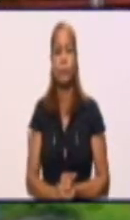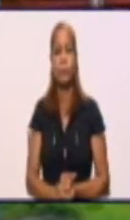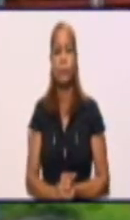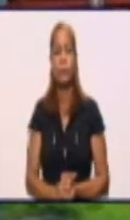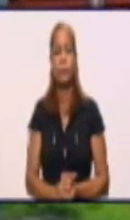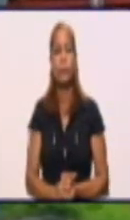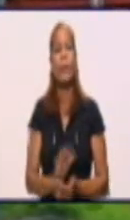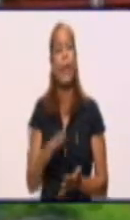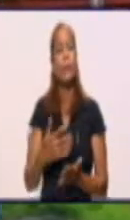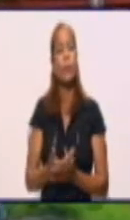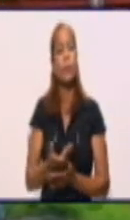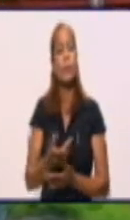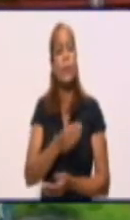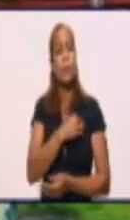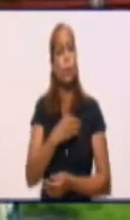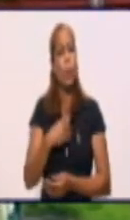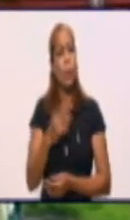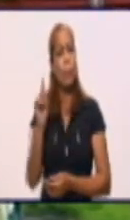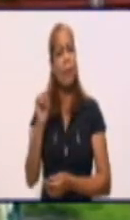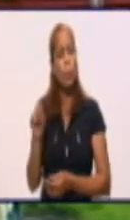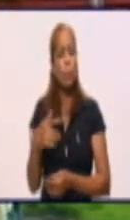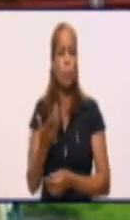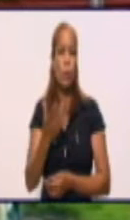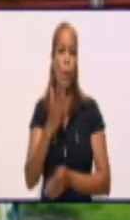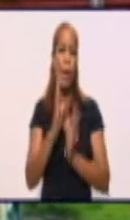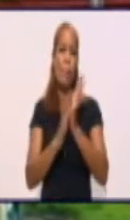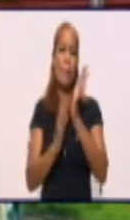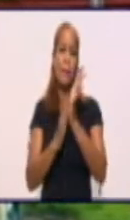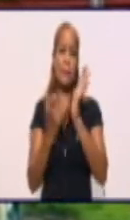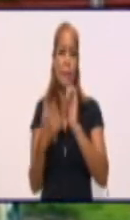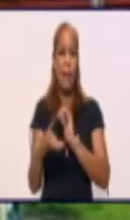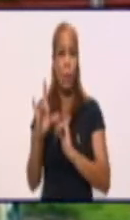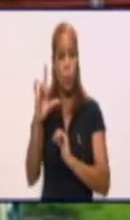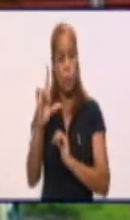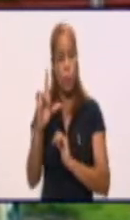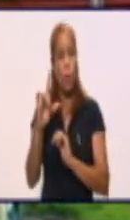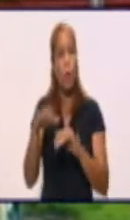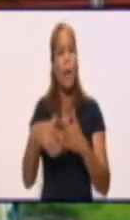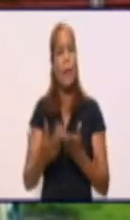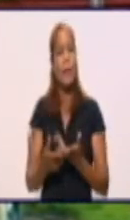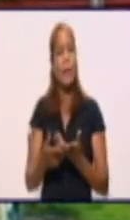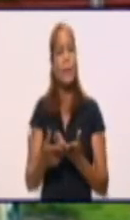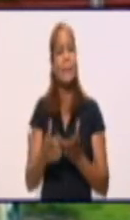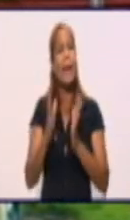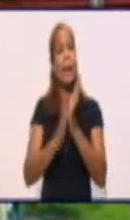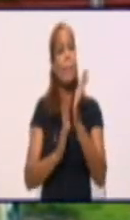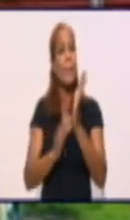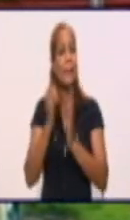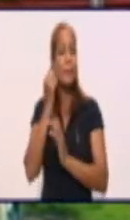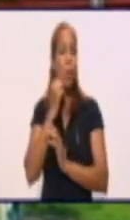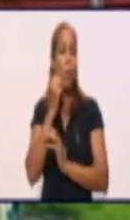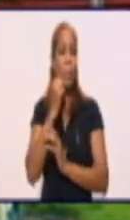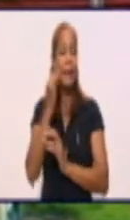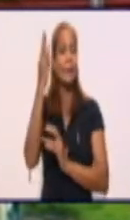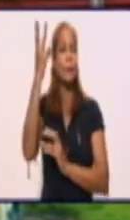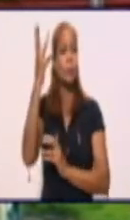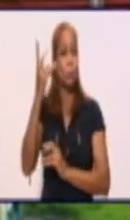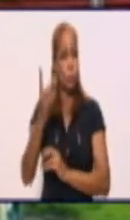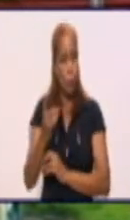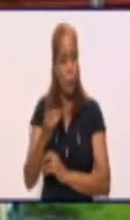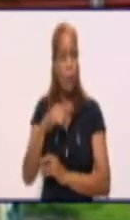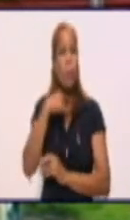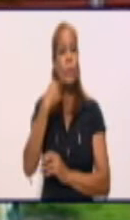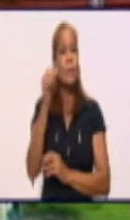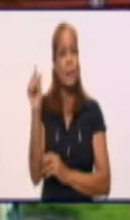el mes de julio va siendo el mes con las cifras más significativas en cuanto a la COVID